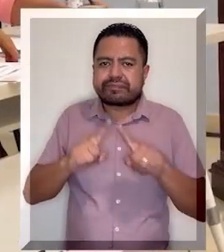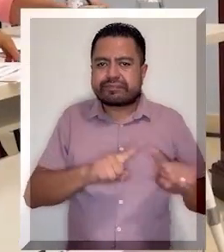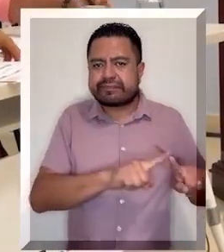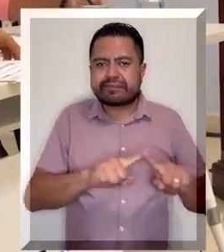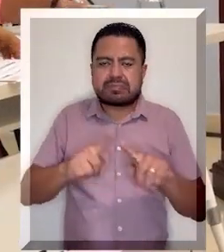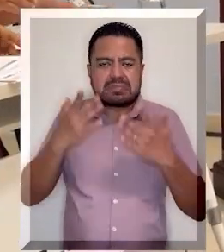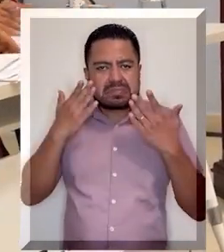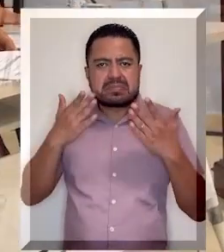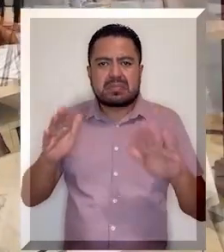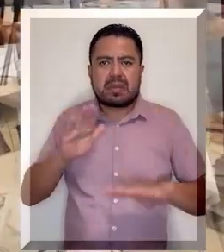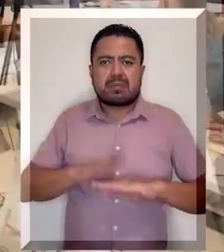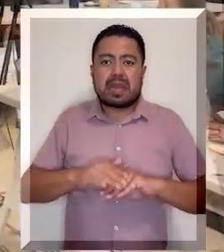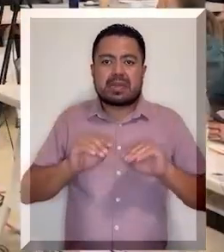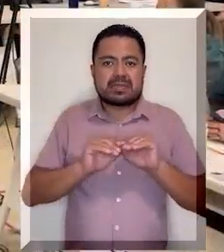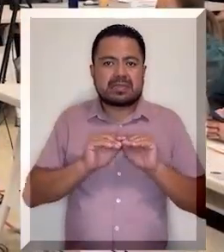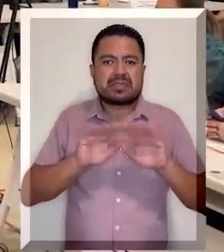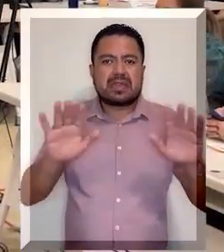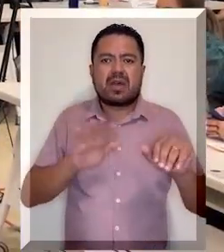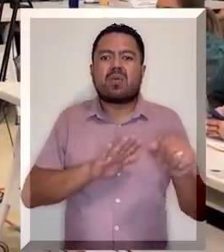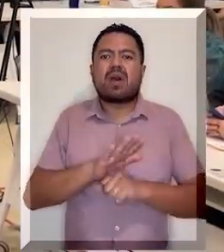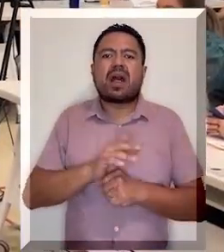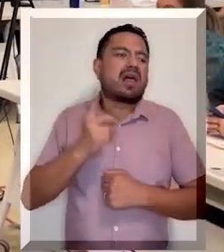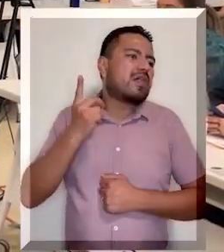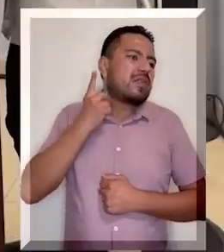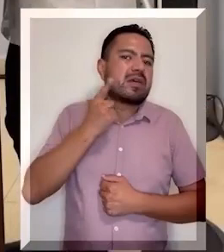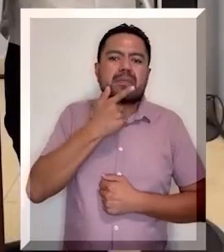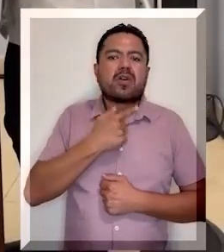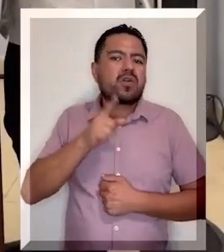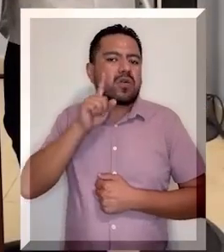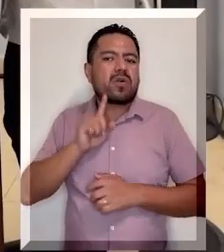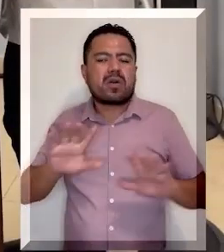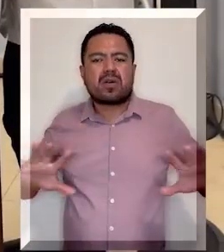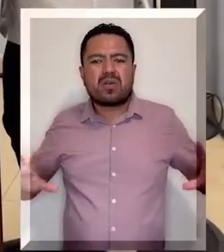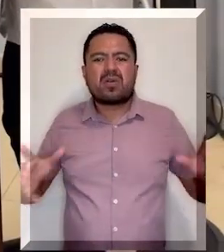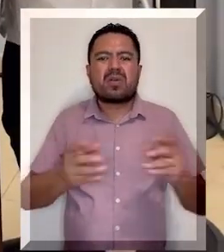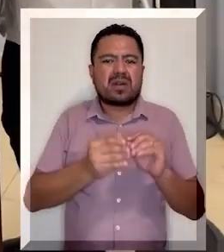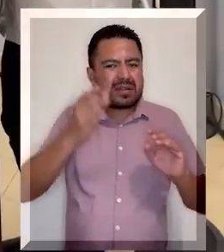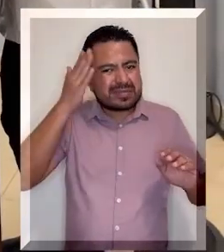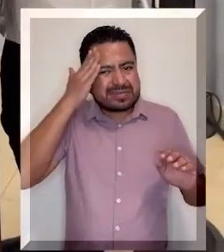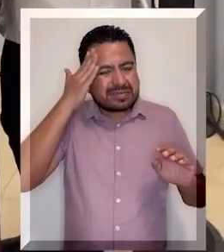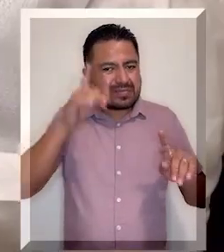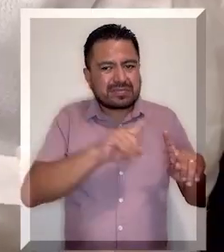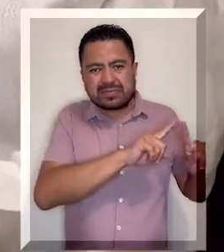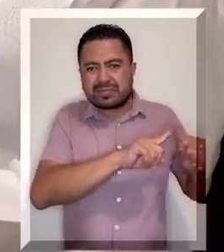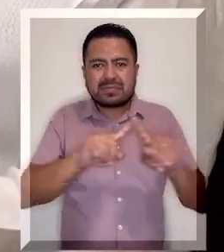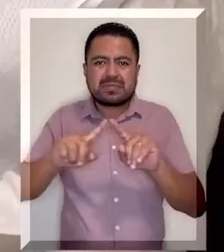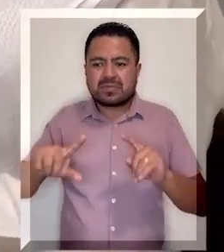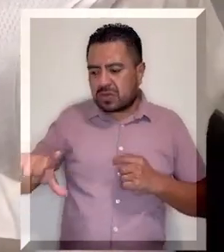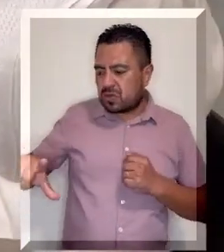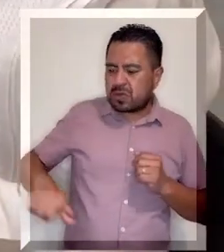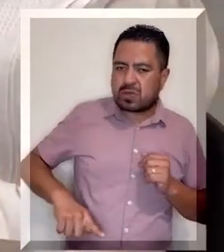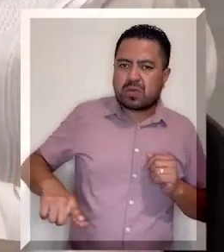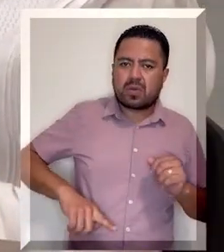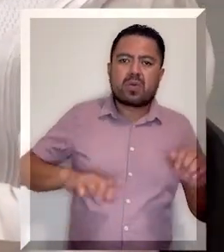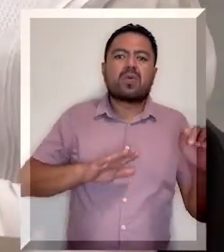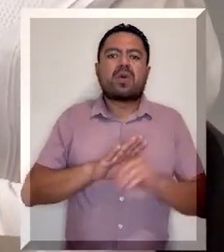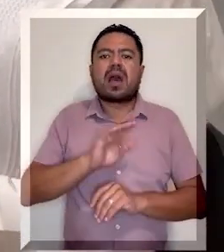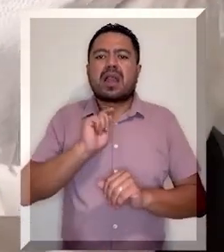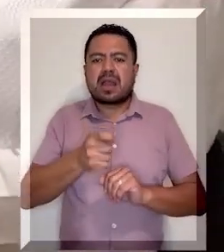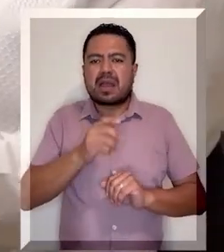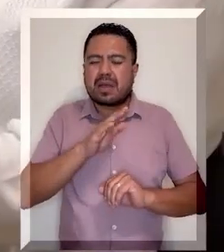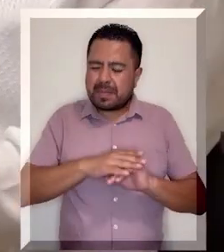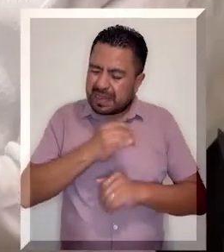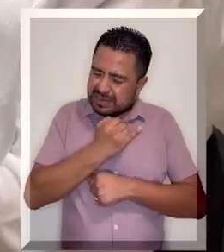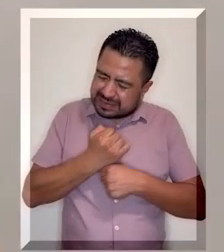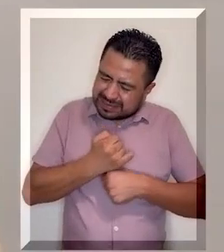Congreso, se construyó un diálogo plural, abierto y transparente entre legisladoras, legisladores y titulares de las distintas